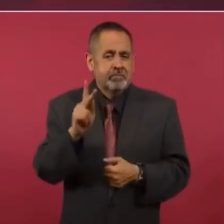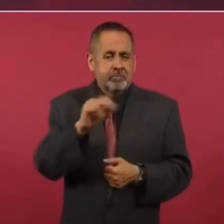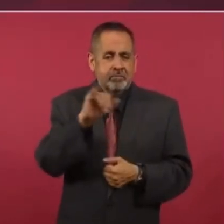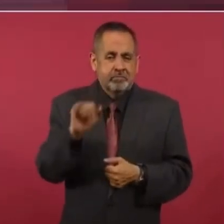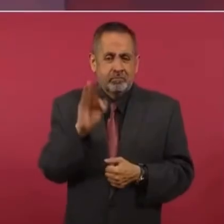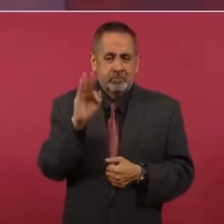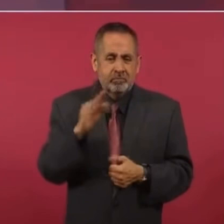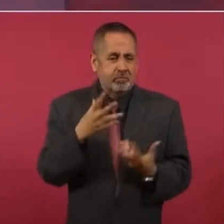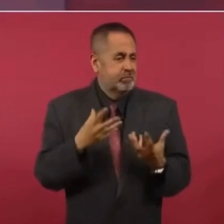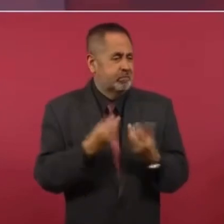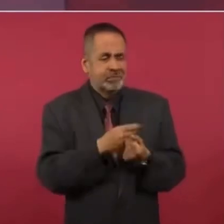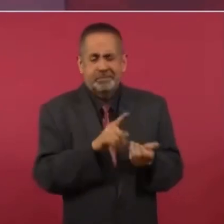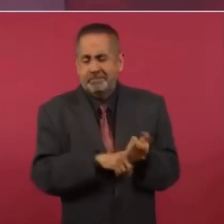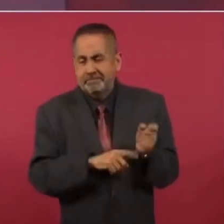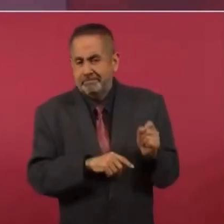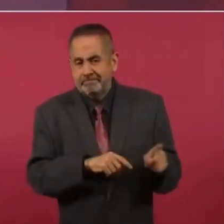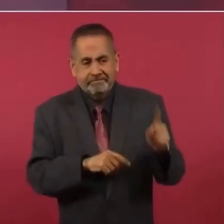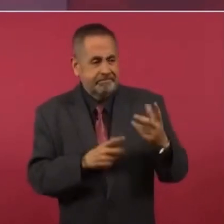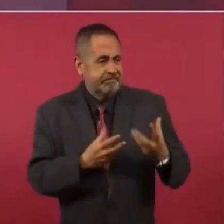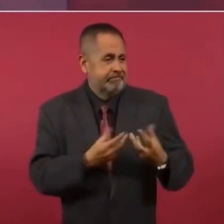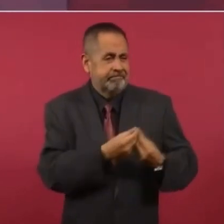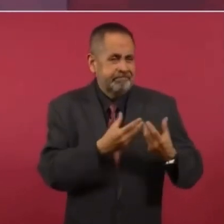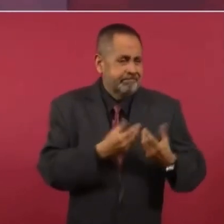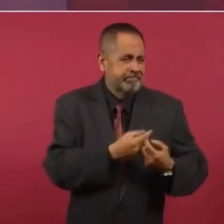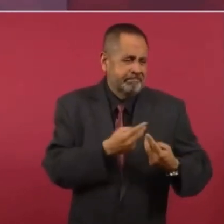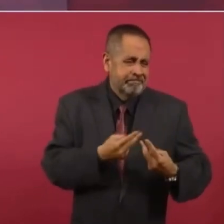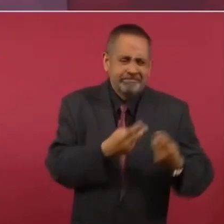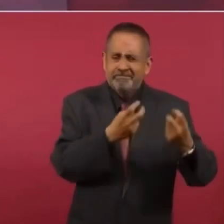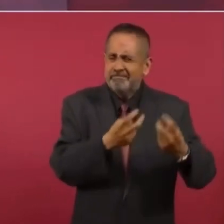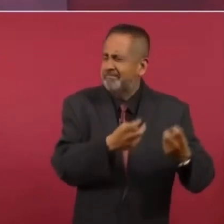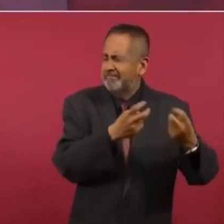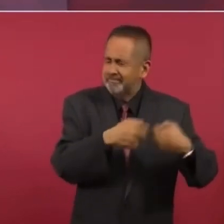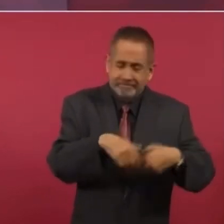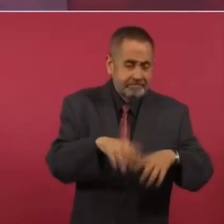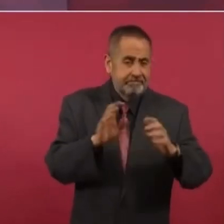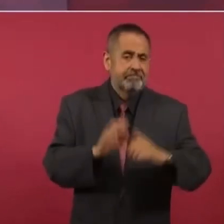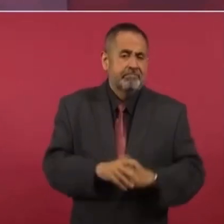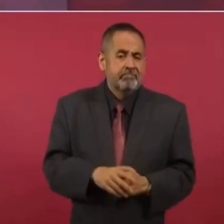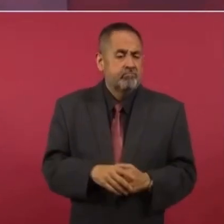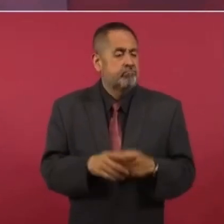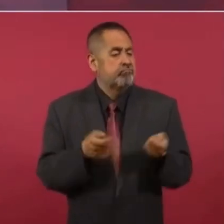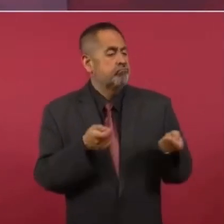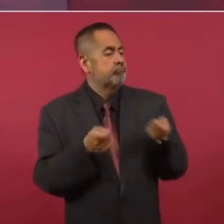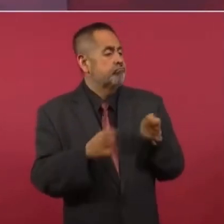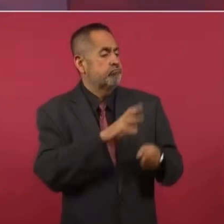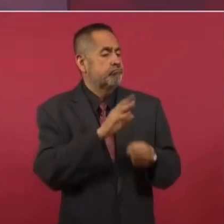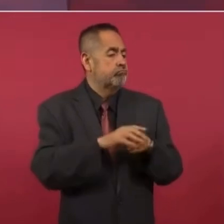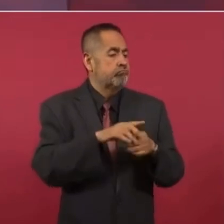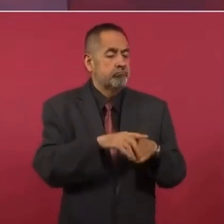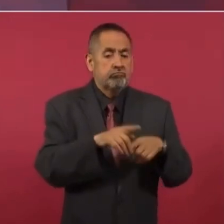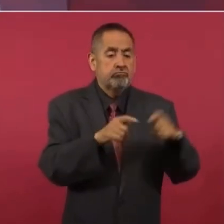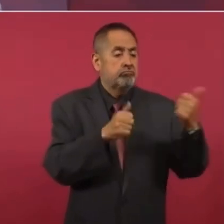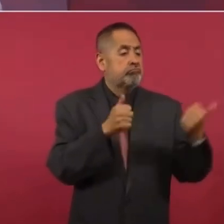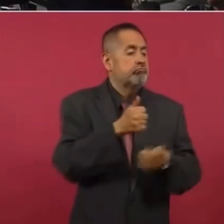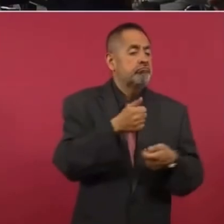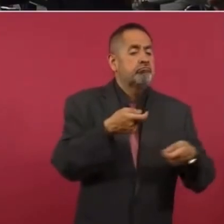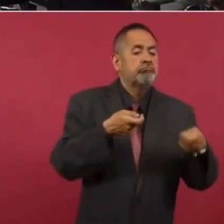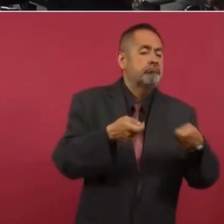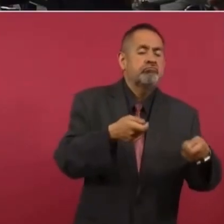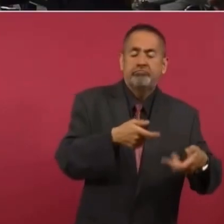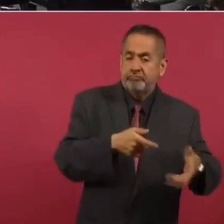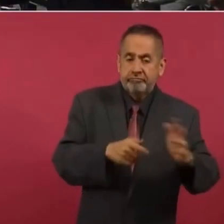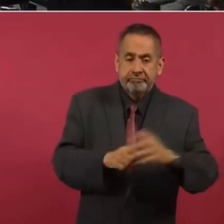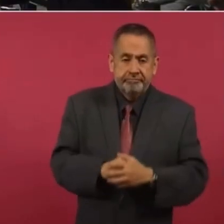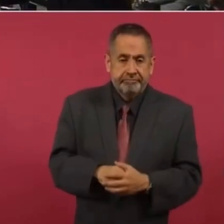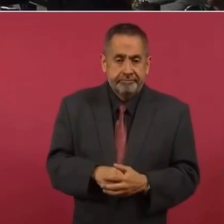de dominarlo por entero. Y